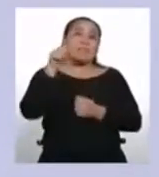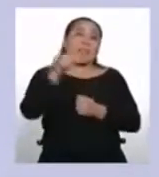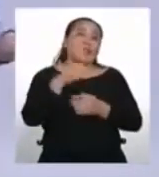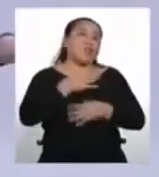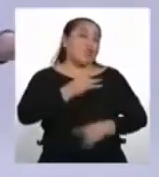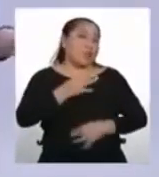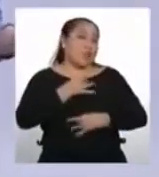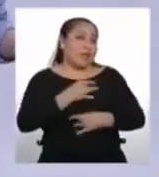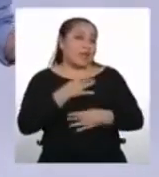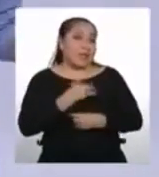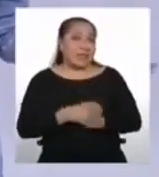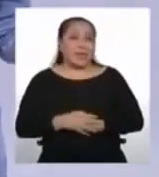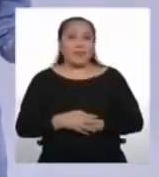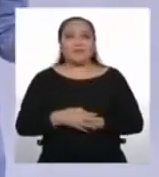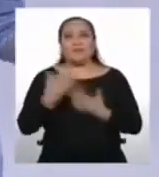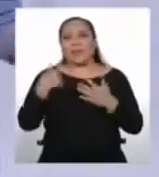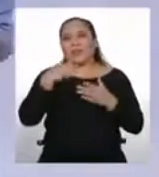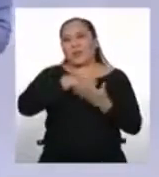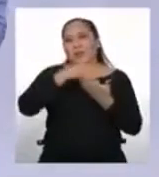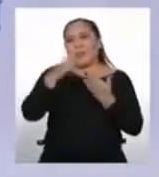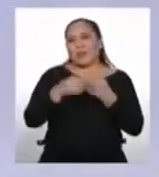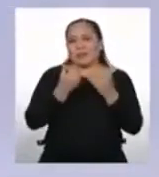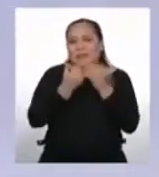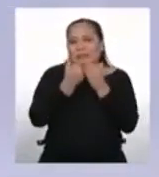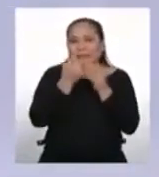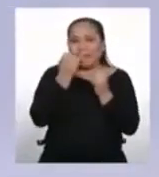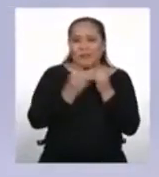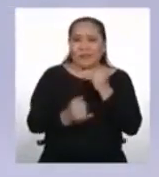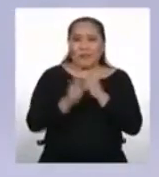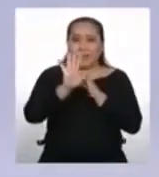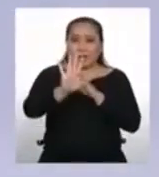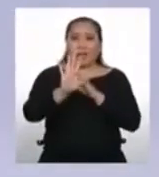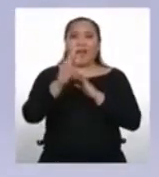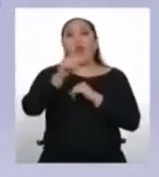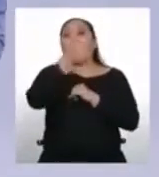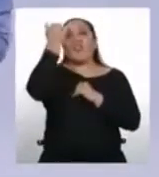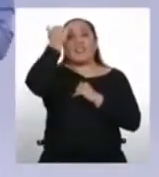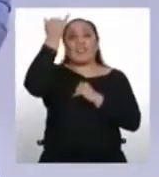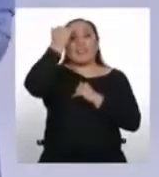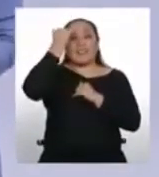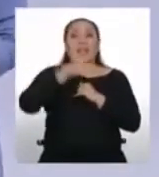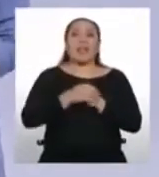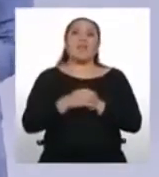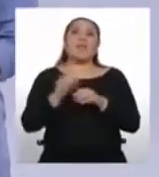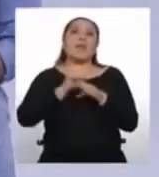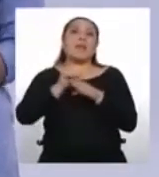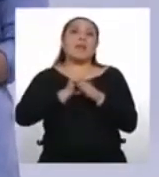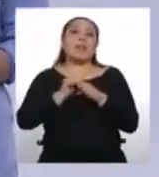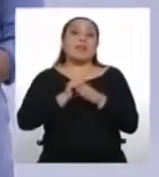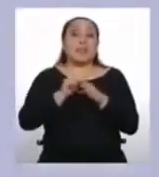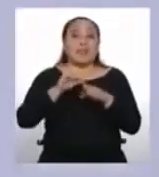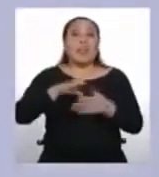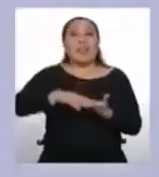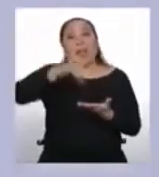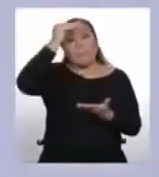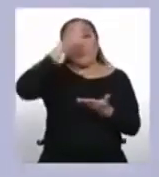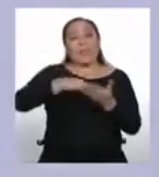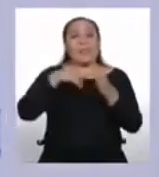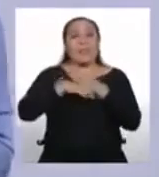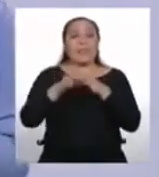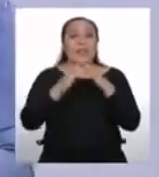ser interesantes. El programa va llegando a su final, pero no quiero irme sin darte ideas de otras actividades para que te diviertas y aprendas en casa.